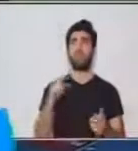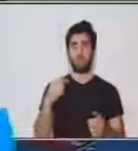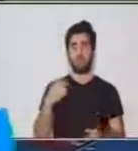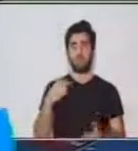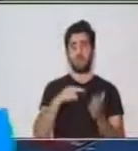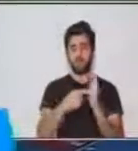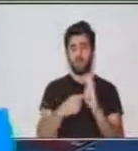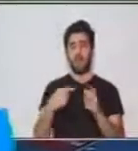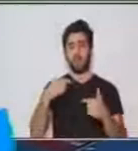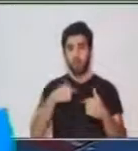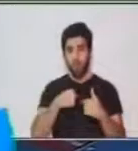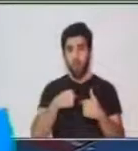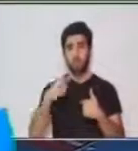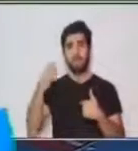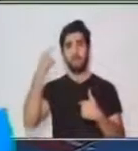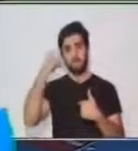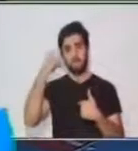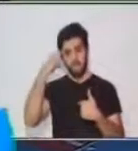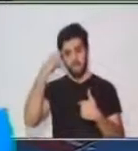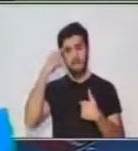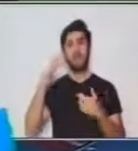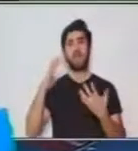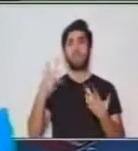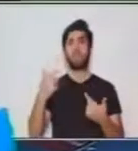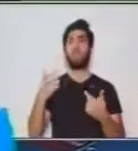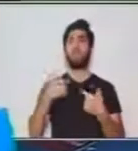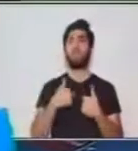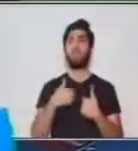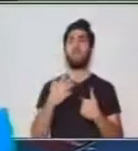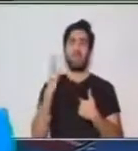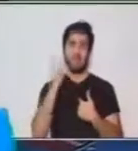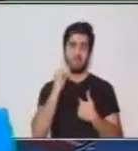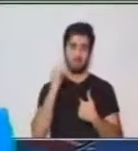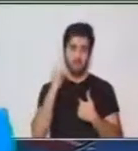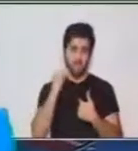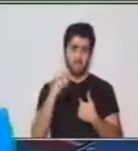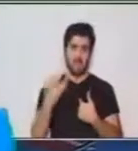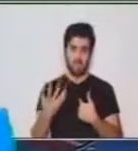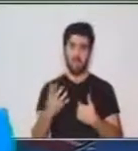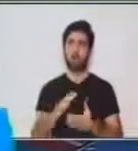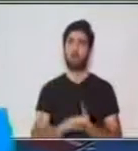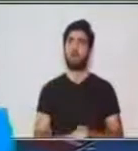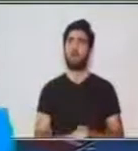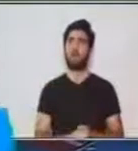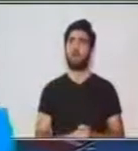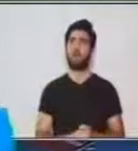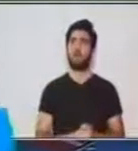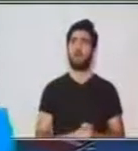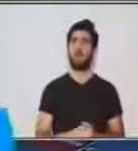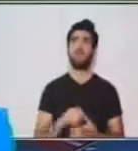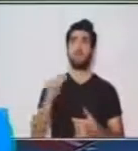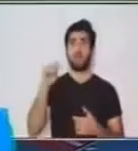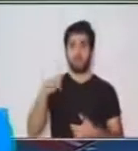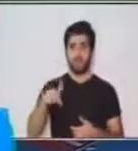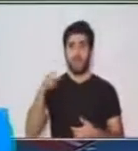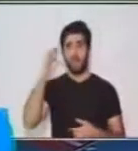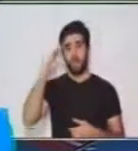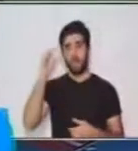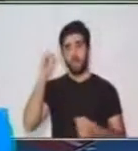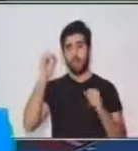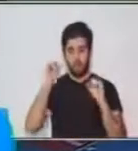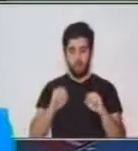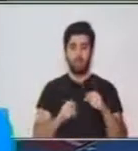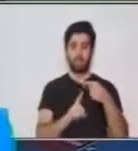pienso basado en mis experiencias. Esta opinión puede ser positiva